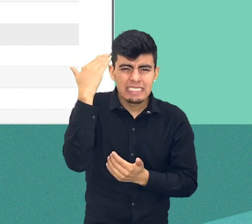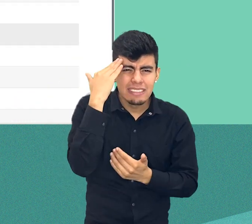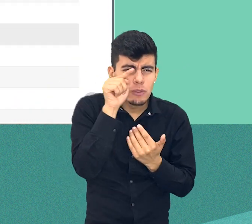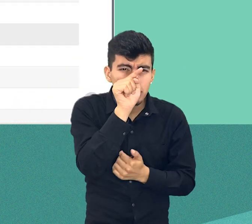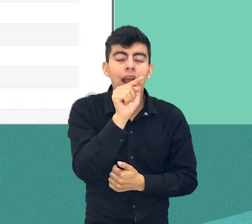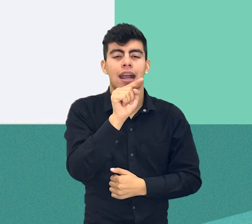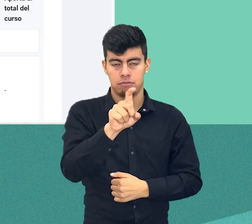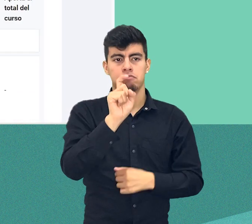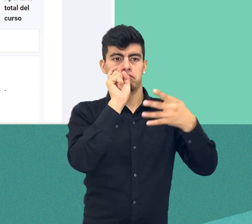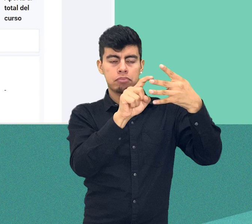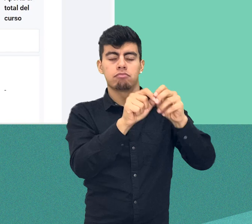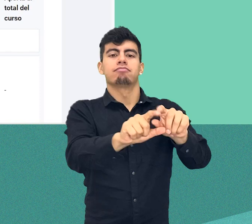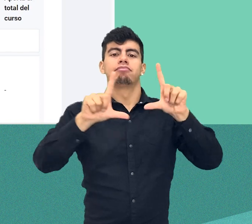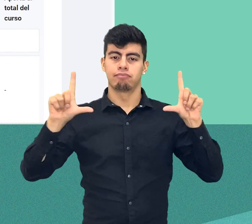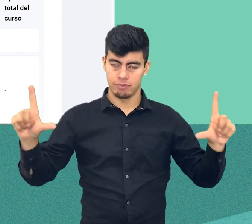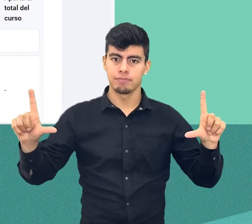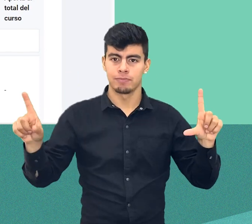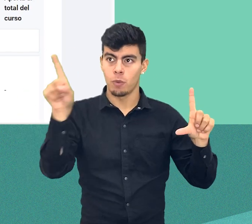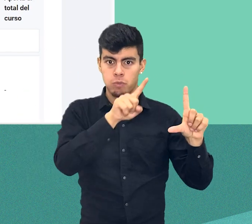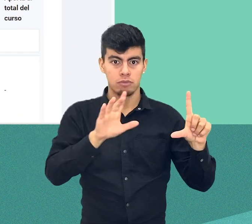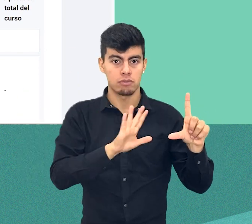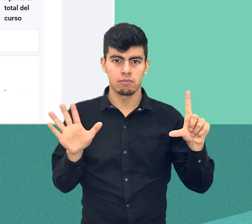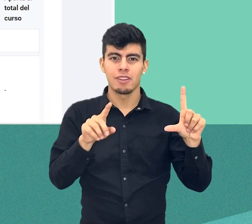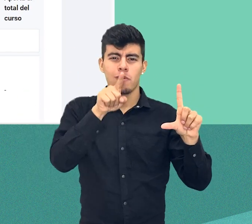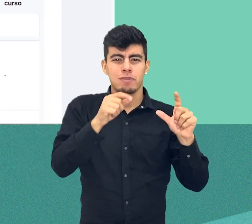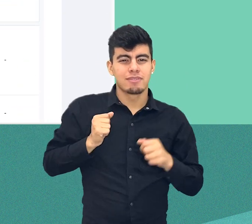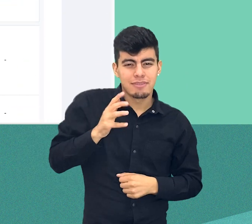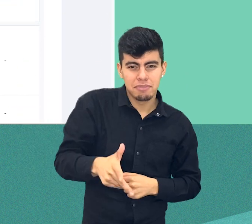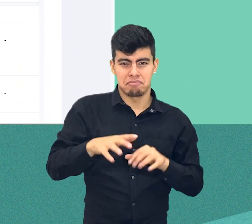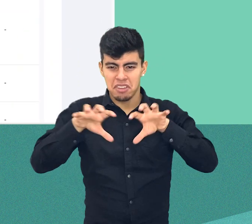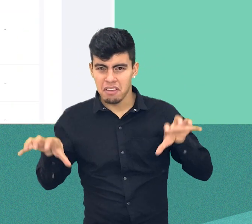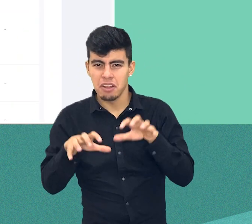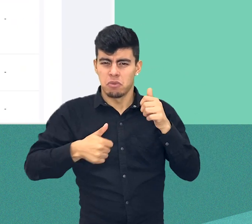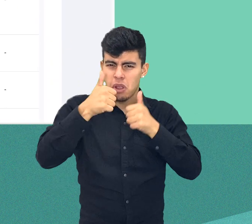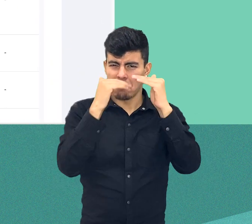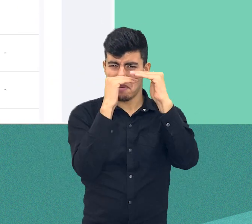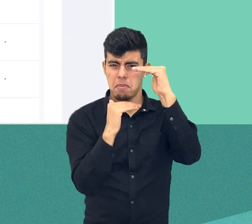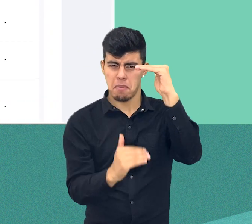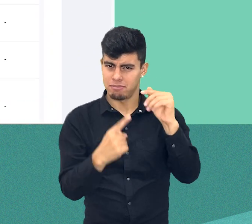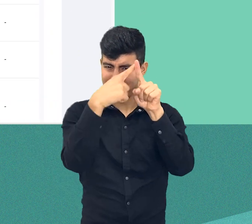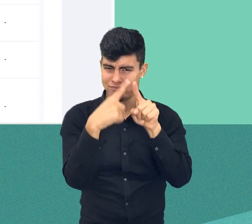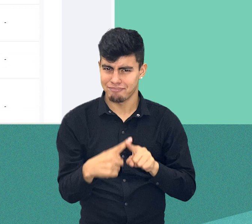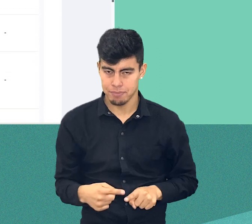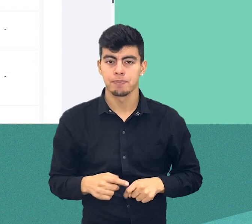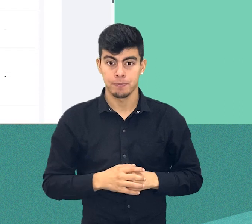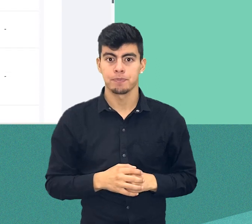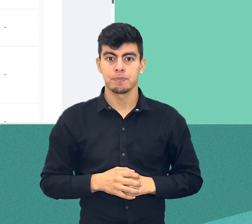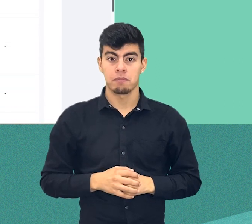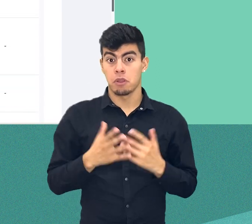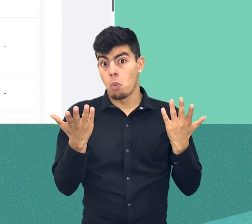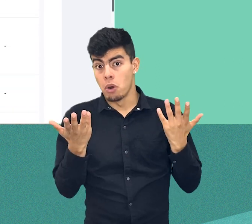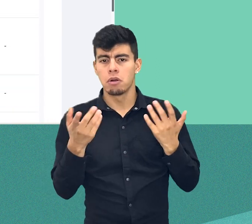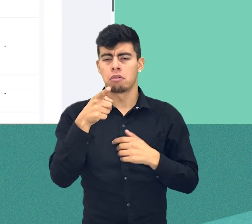curso donde queremos conocer nuestras calificaciones, se abrirá una nueva ventana donde se enlistan las actividades evaluativas